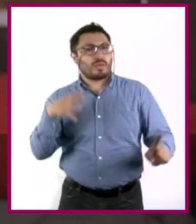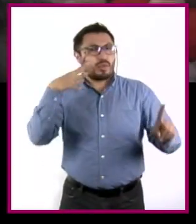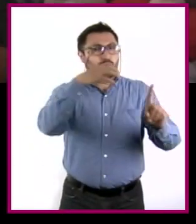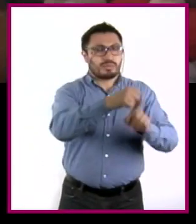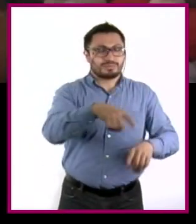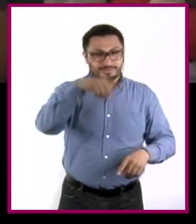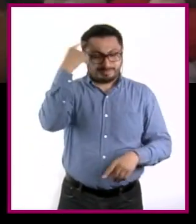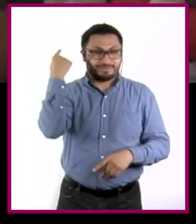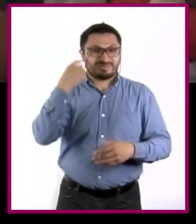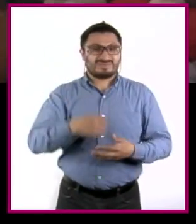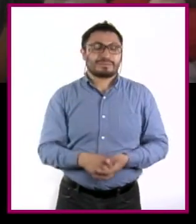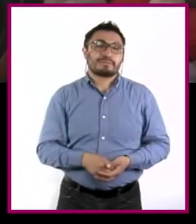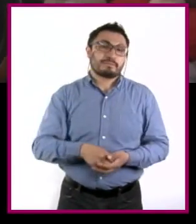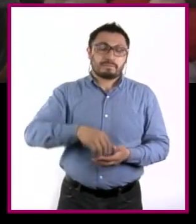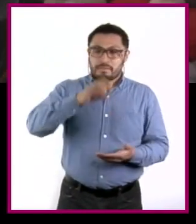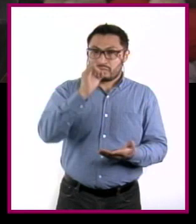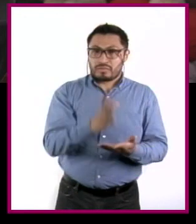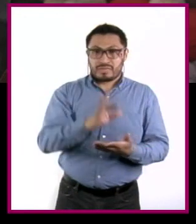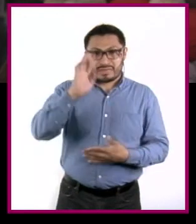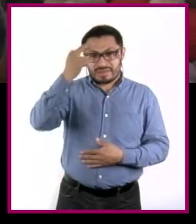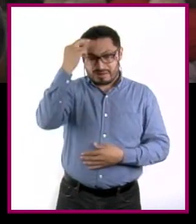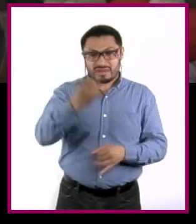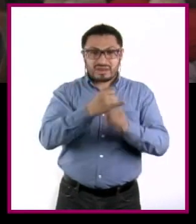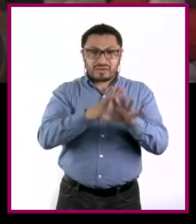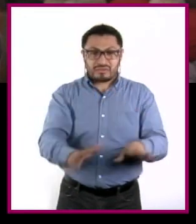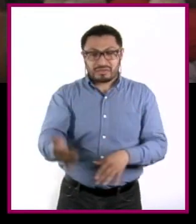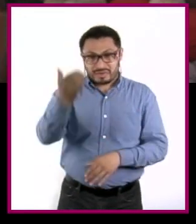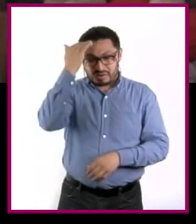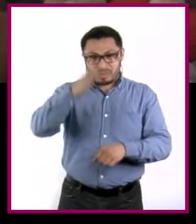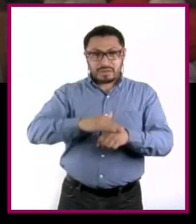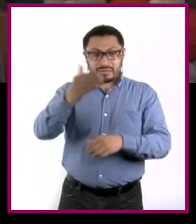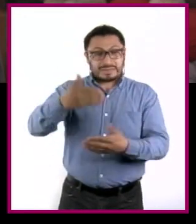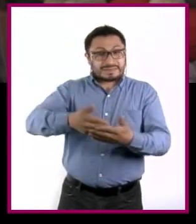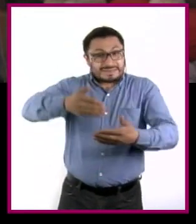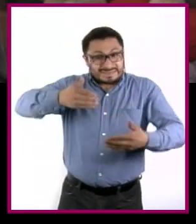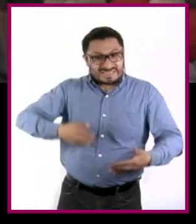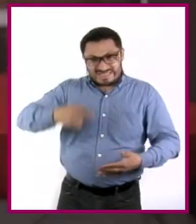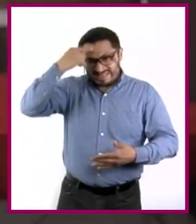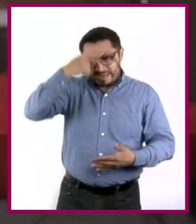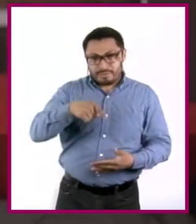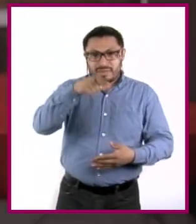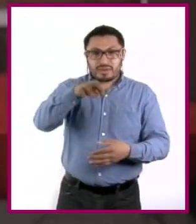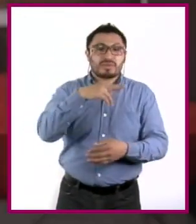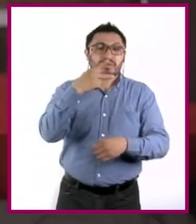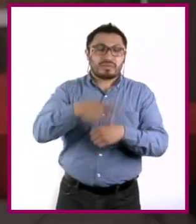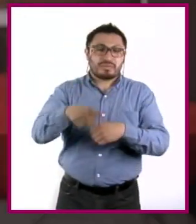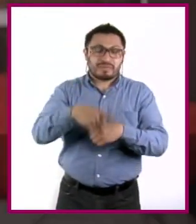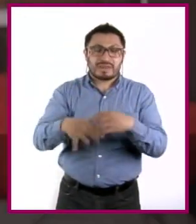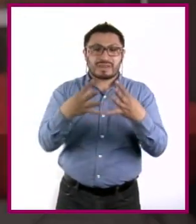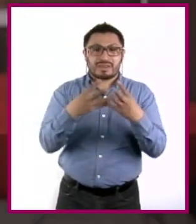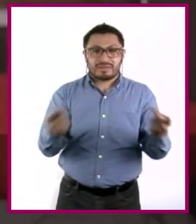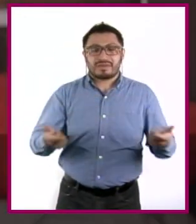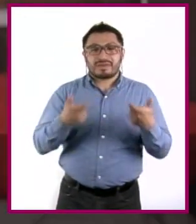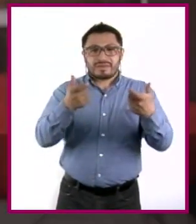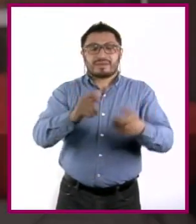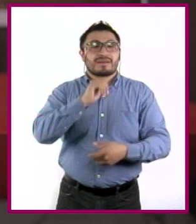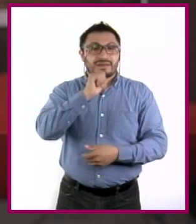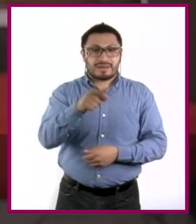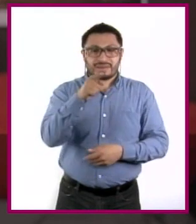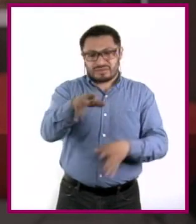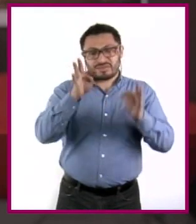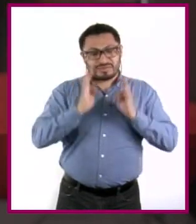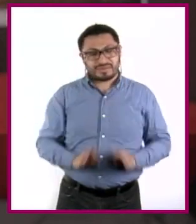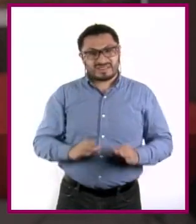fácilmente. Solo recuerda informarte bien antes de invertir para que no pongas en peligro tus recursos y tu tranquilidad